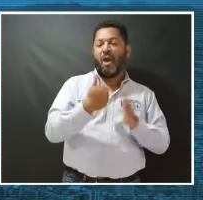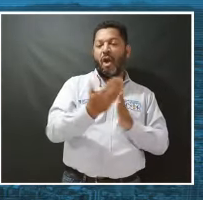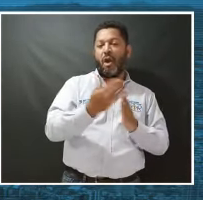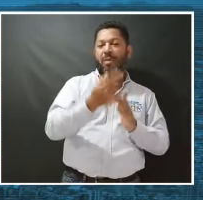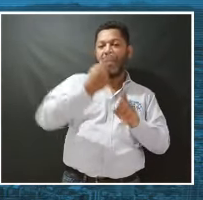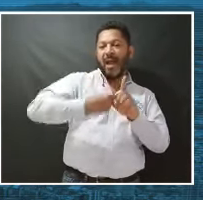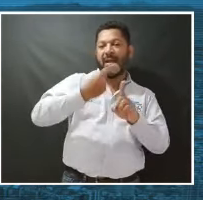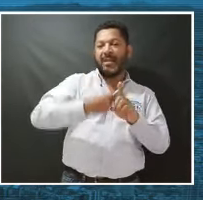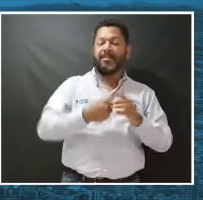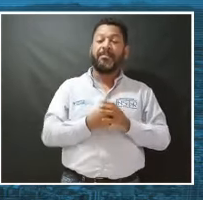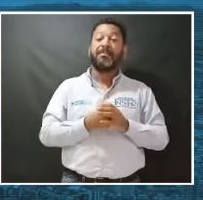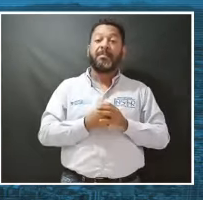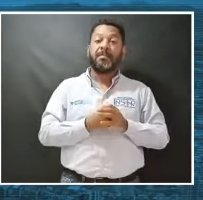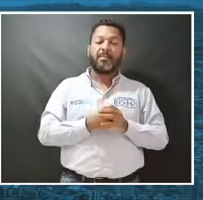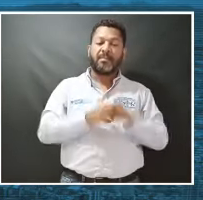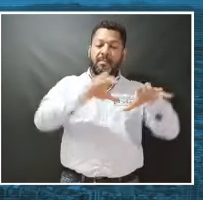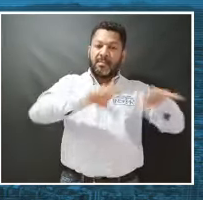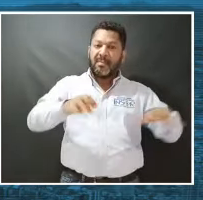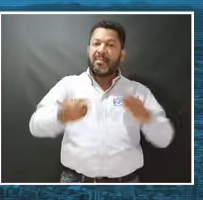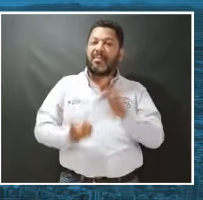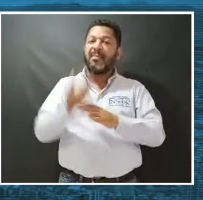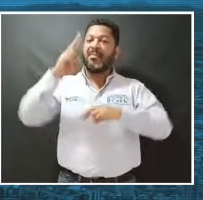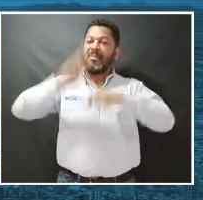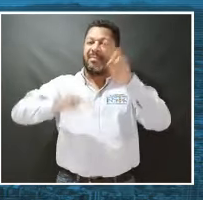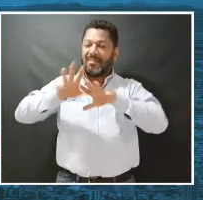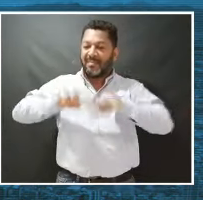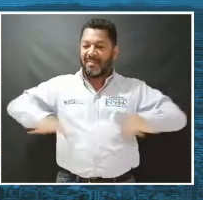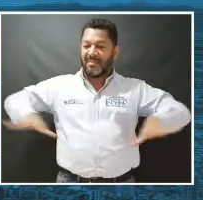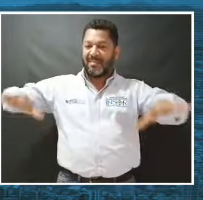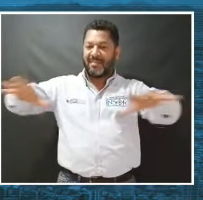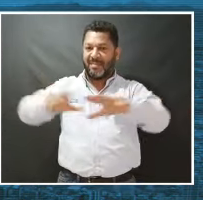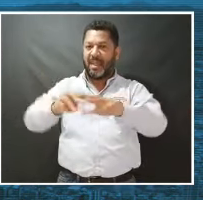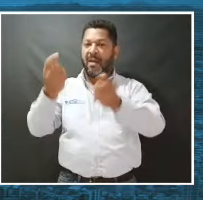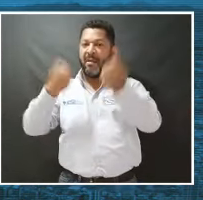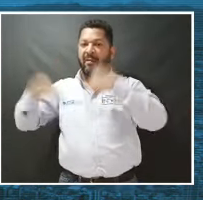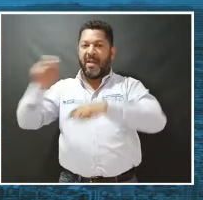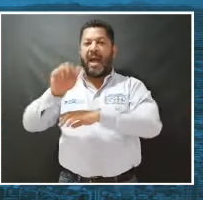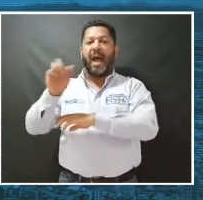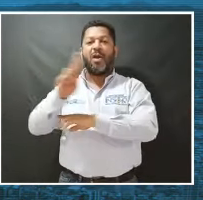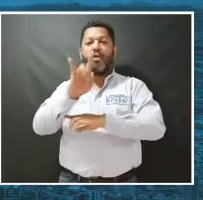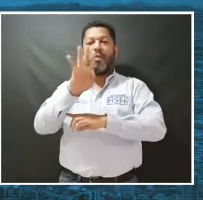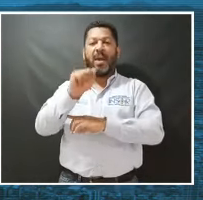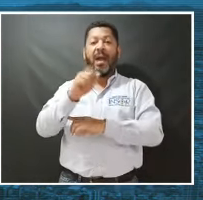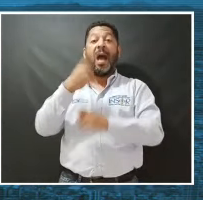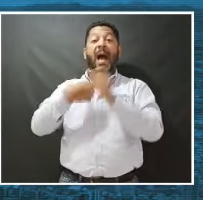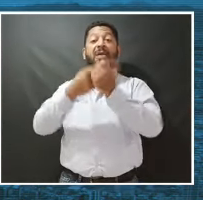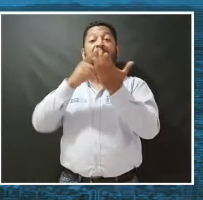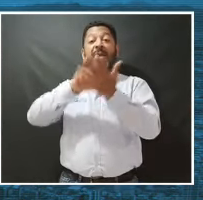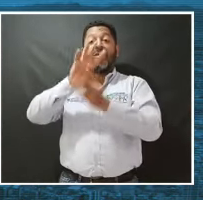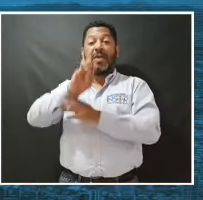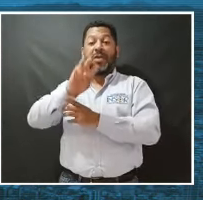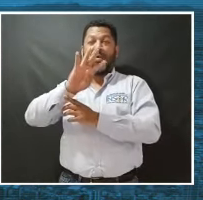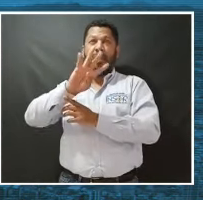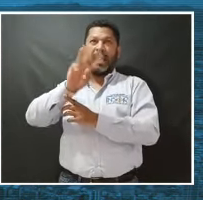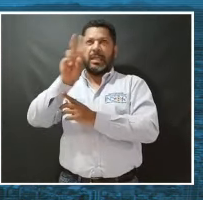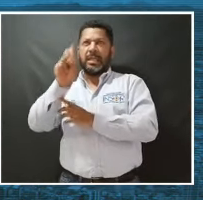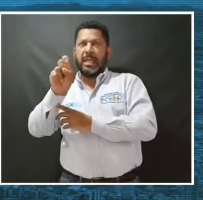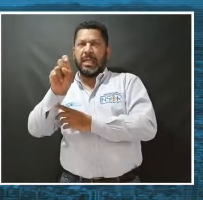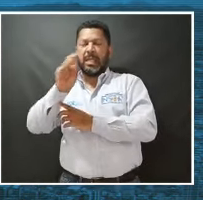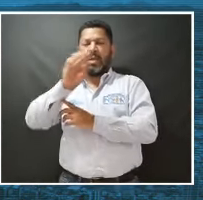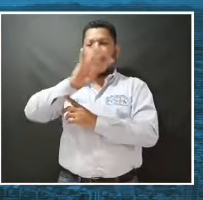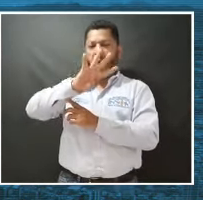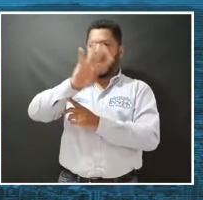Santa María y en ese momento entonces comienza el proyecto de la Galería Arrubla, la cual para 1846